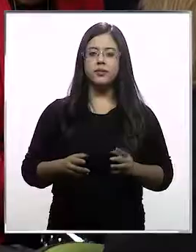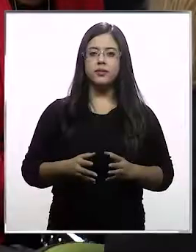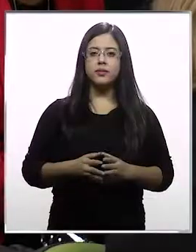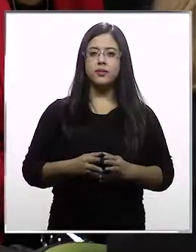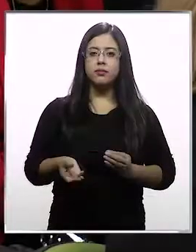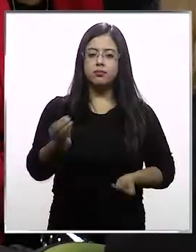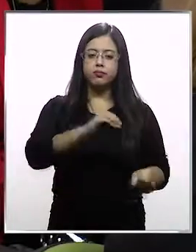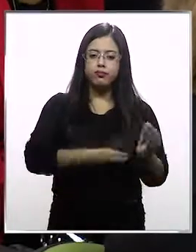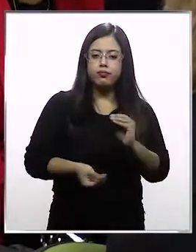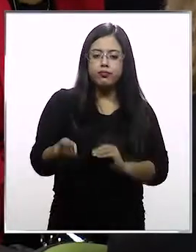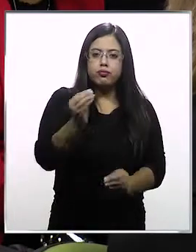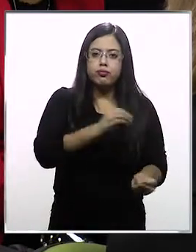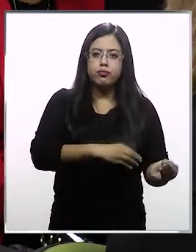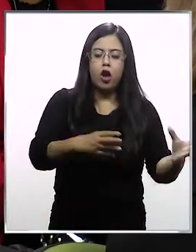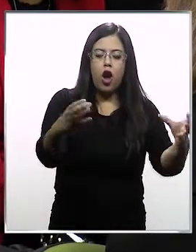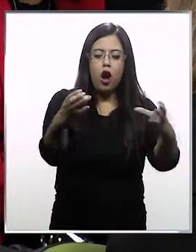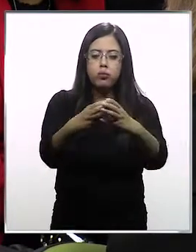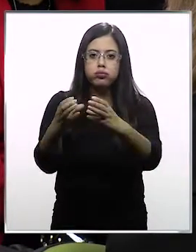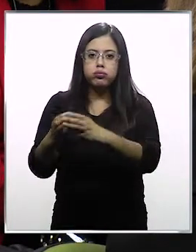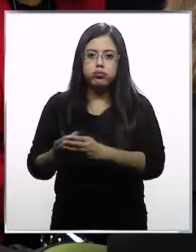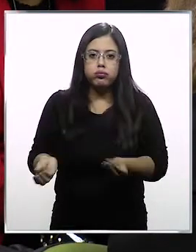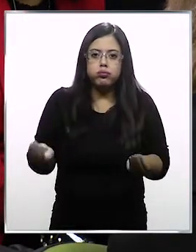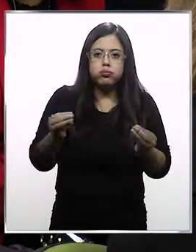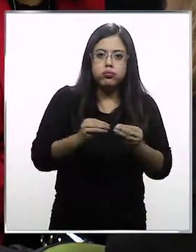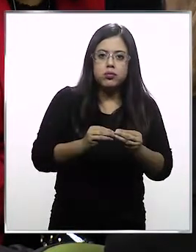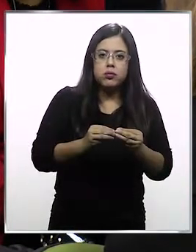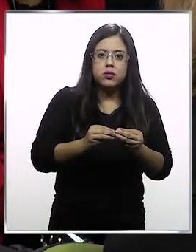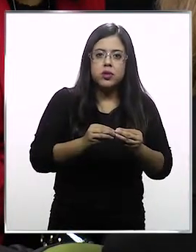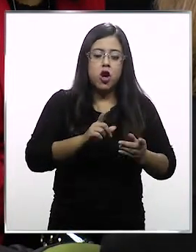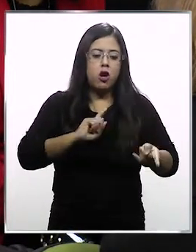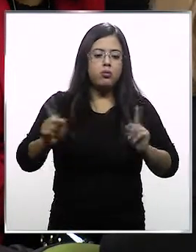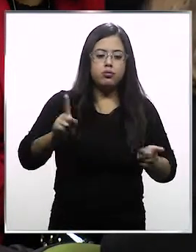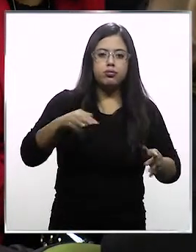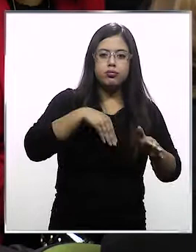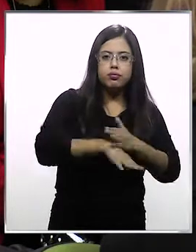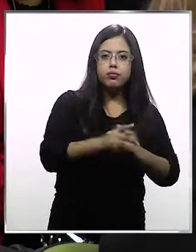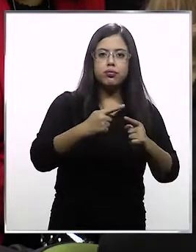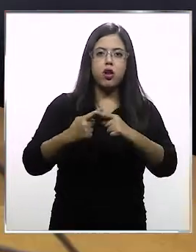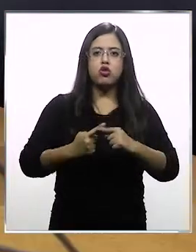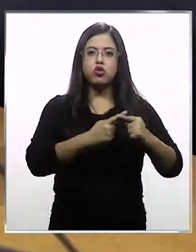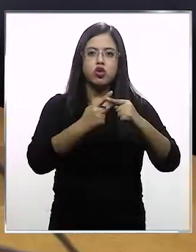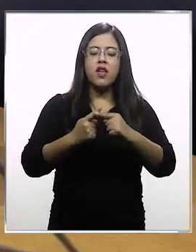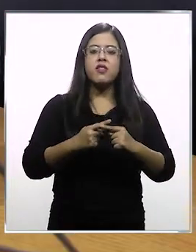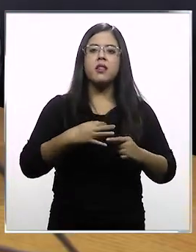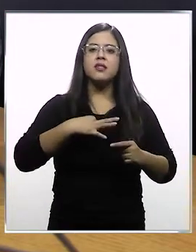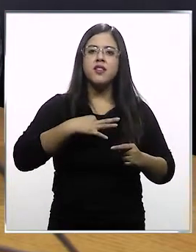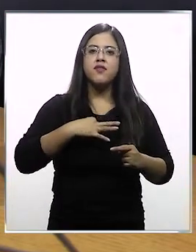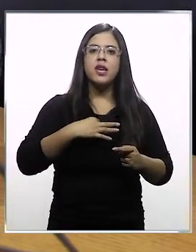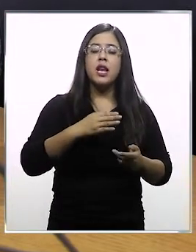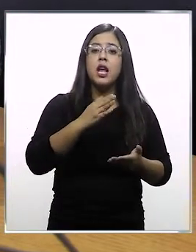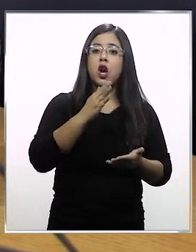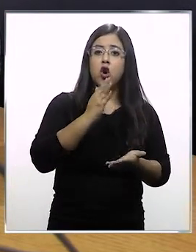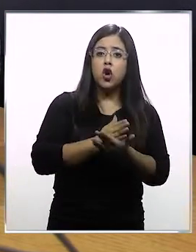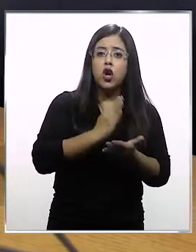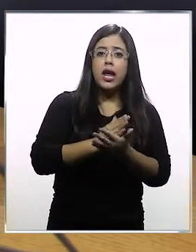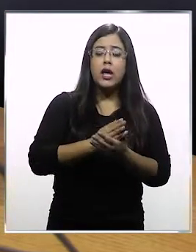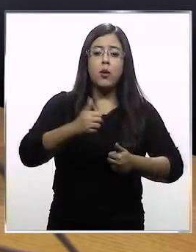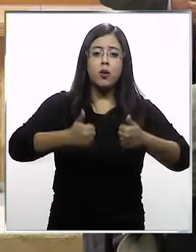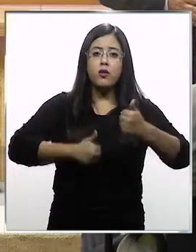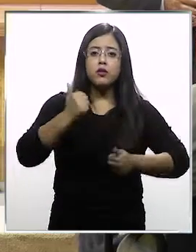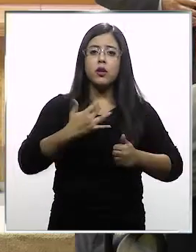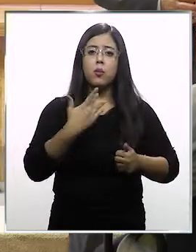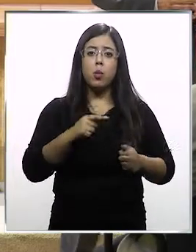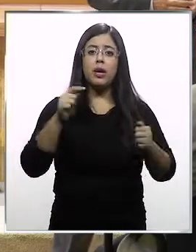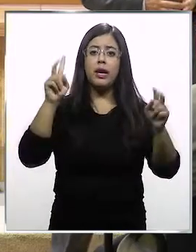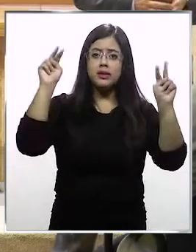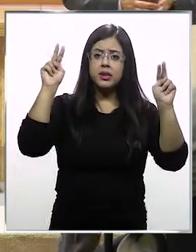elaborado en conjunto no solo con el intrasector, con el intersector, con la sociedad civil, con los colegios profesionales.